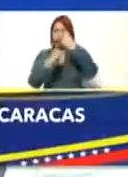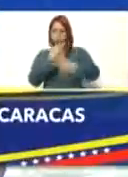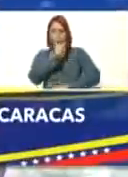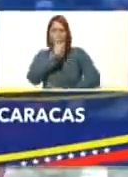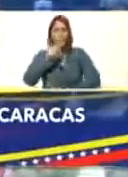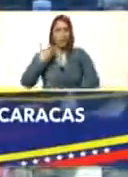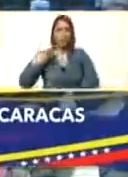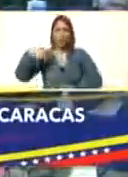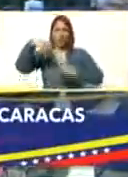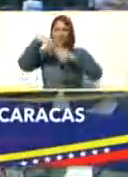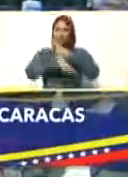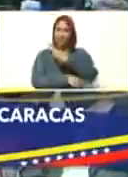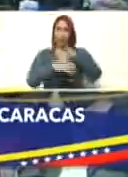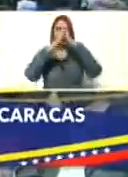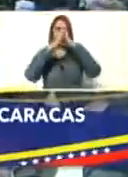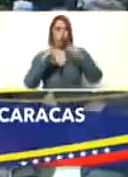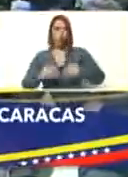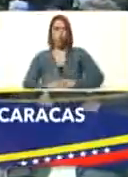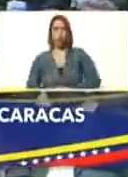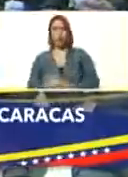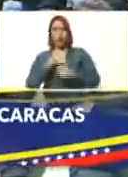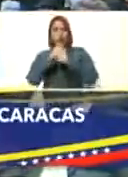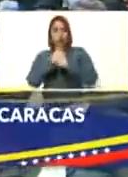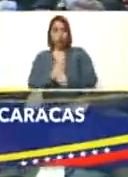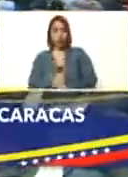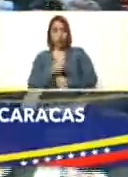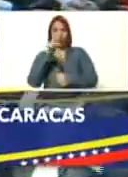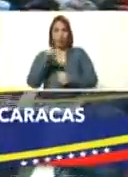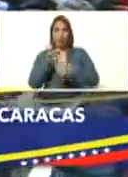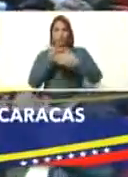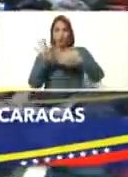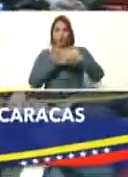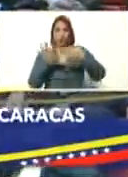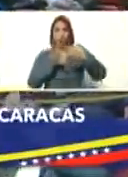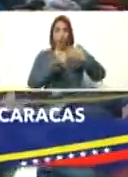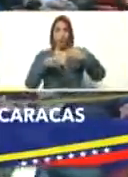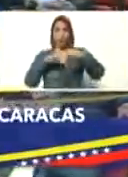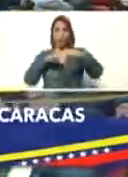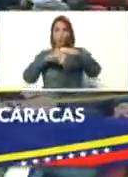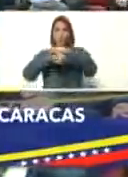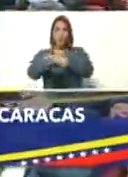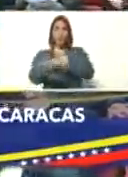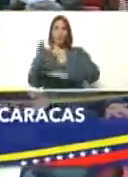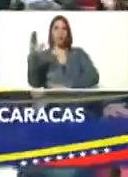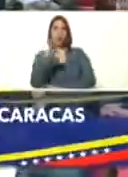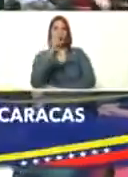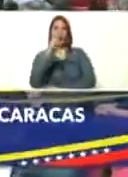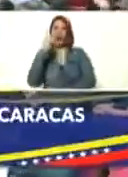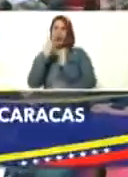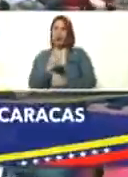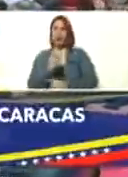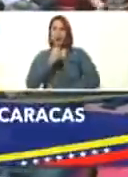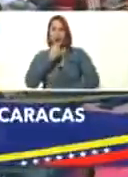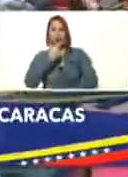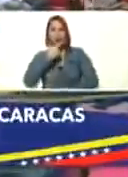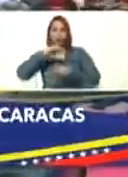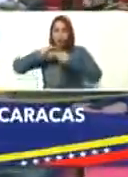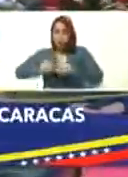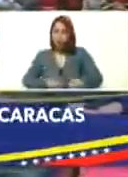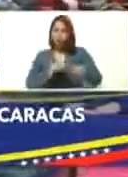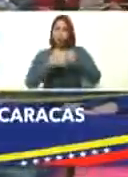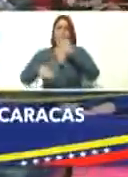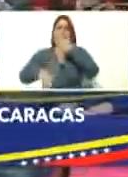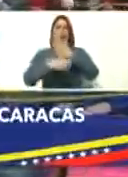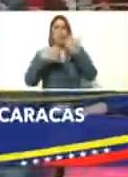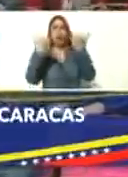las estaciones y el funcionamiento del Metro de Caracas de punta a punta, ponerlo pepito. Vamos ahora